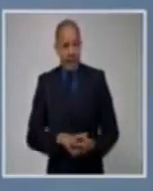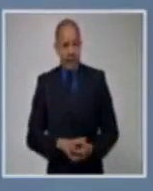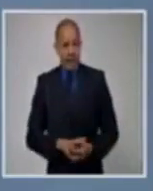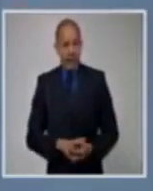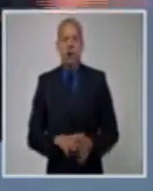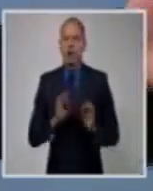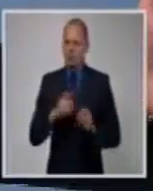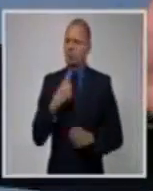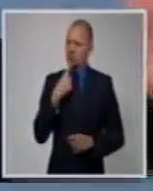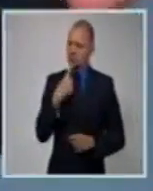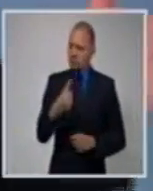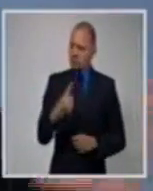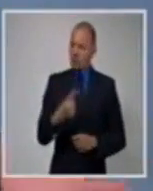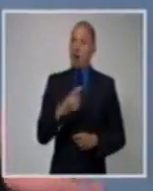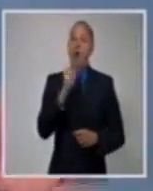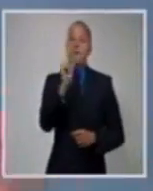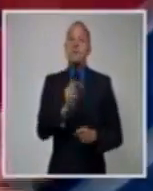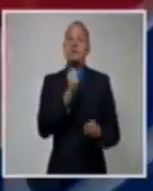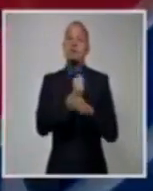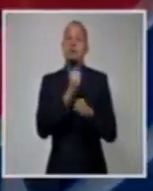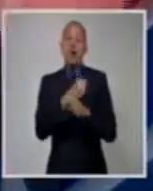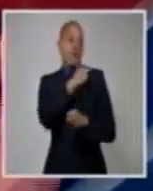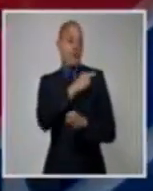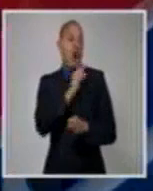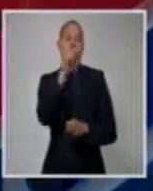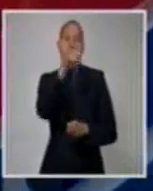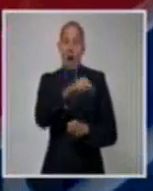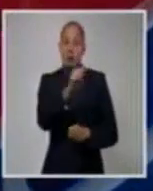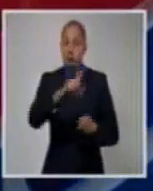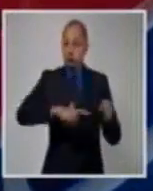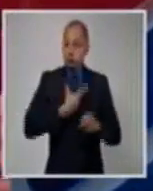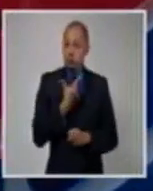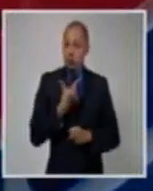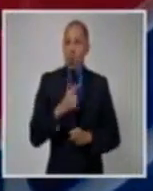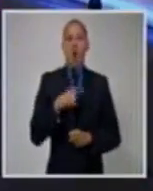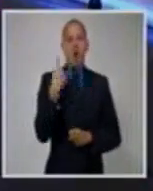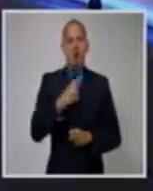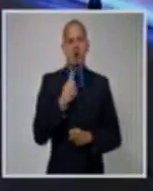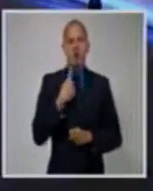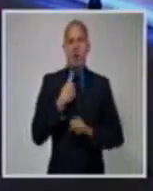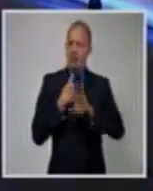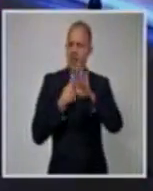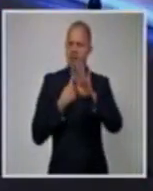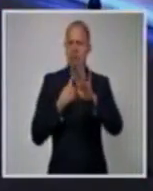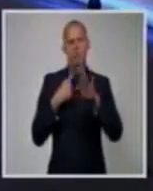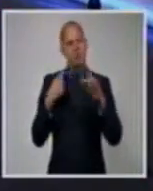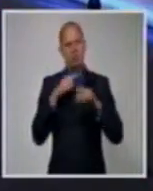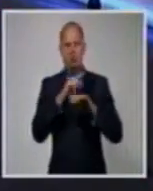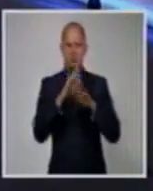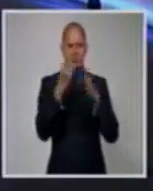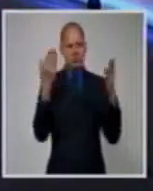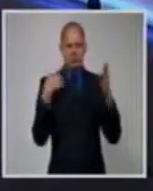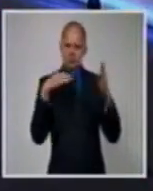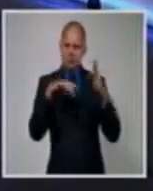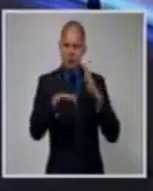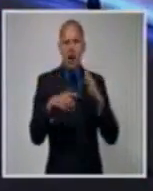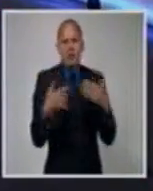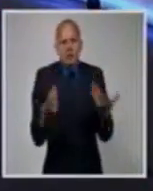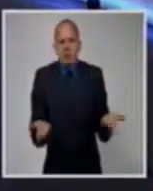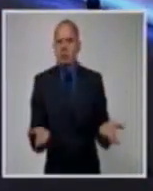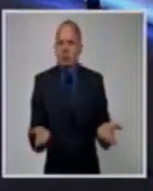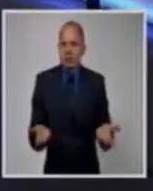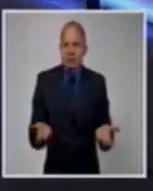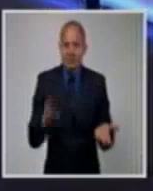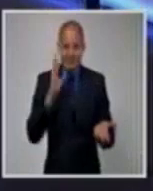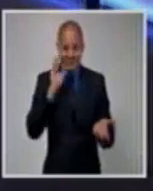Ministerio de Cultura decidieron tomar la CAE. Y lo haremos una y otra vez, Humberto. Porque hay que cuidar este país. Hay que defender